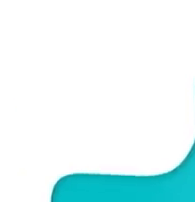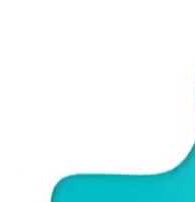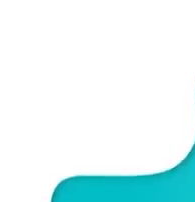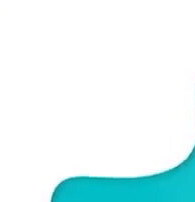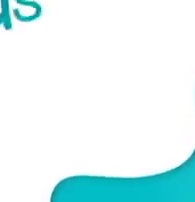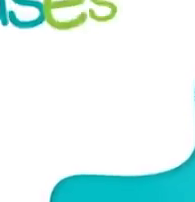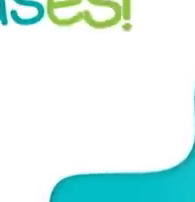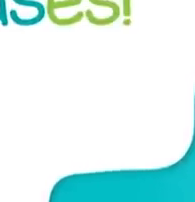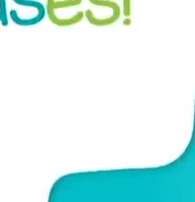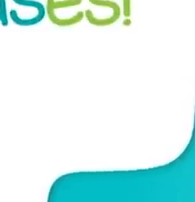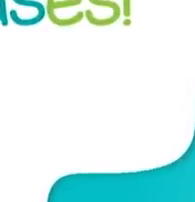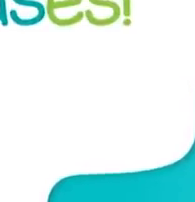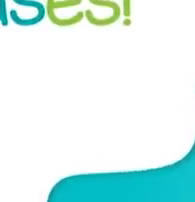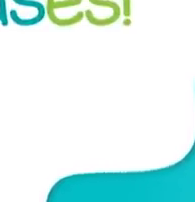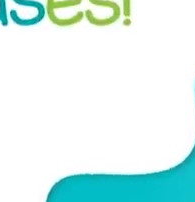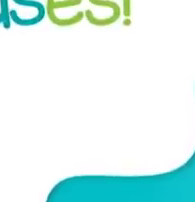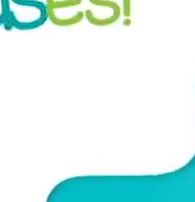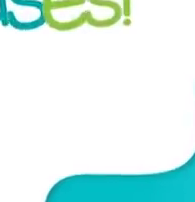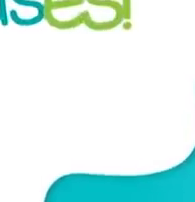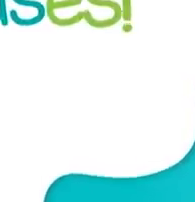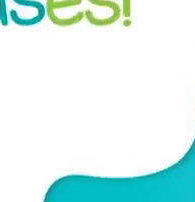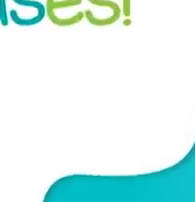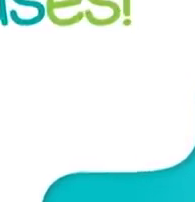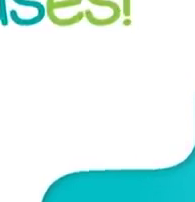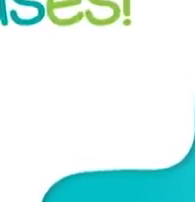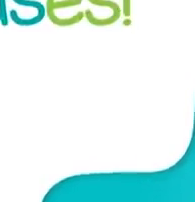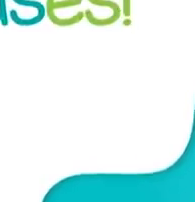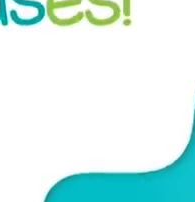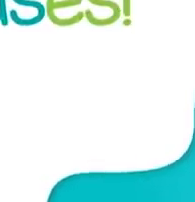La textura de huele. Gracias por ver el video